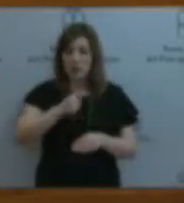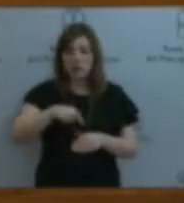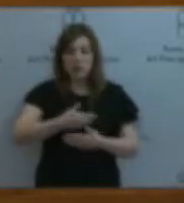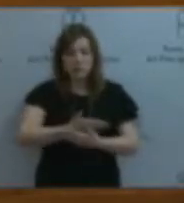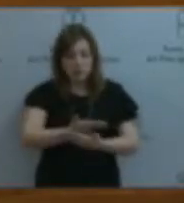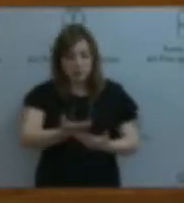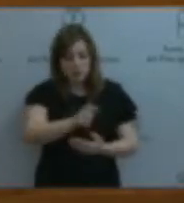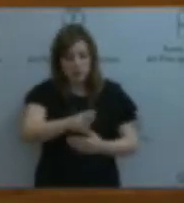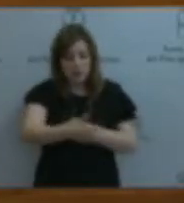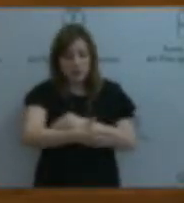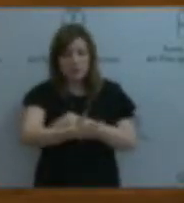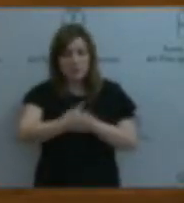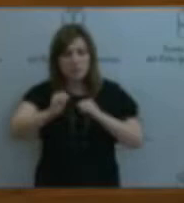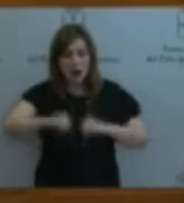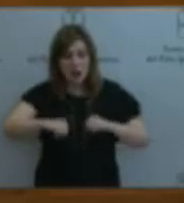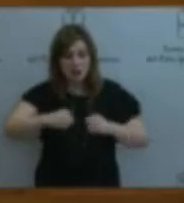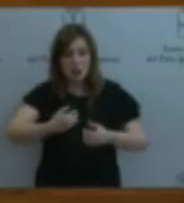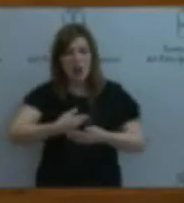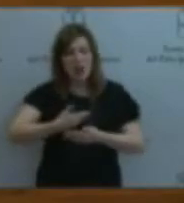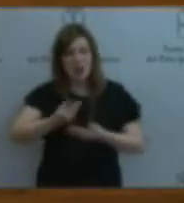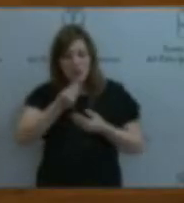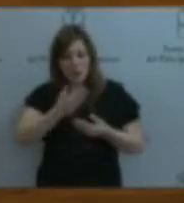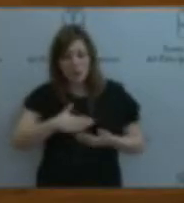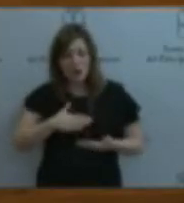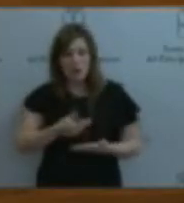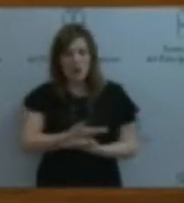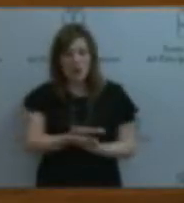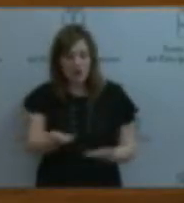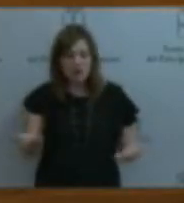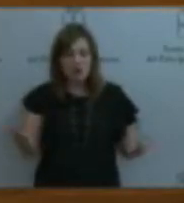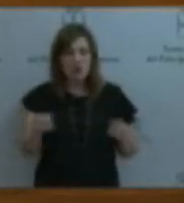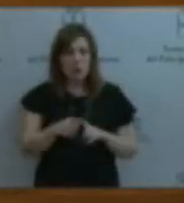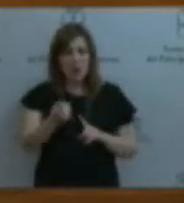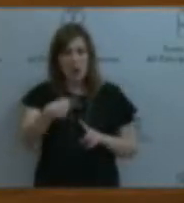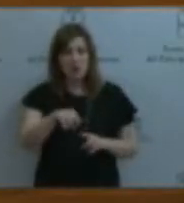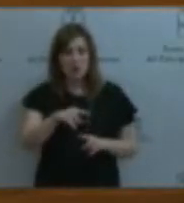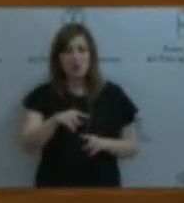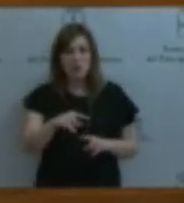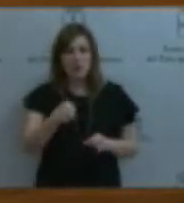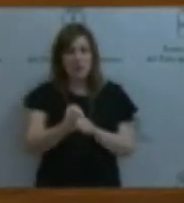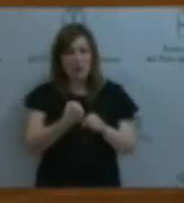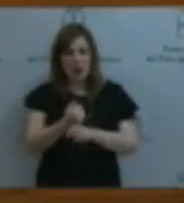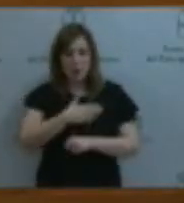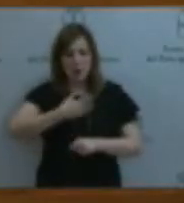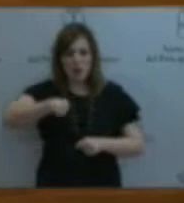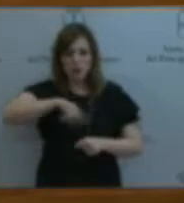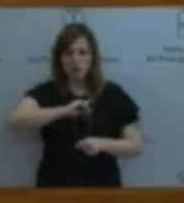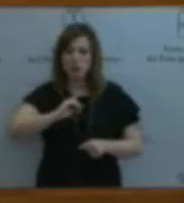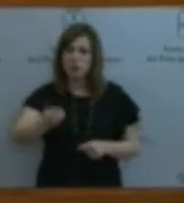que ellos y ellas levantaron Asturias. No que se haga de su generosidad un nuevo nicho de mercado